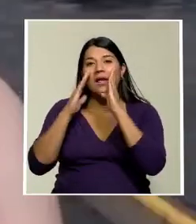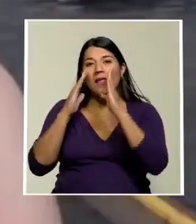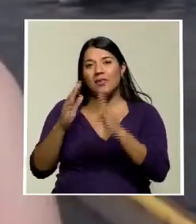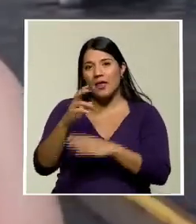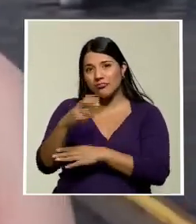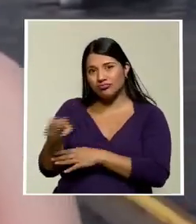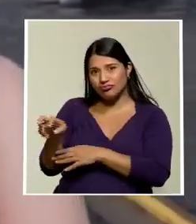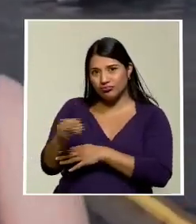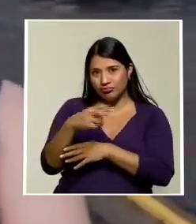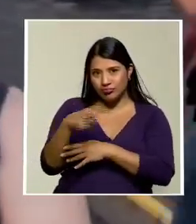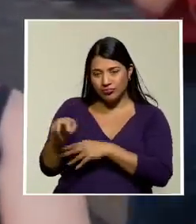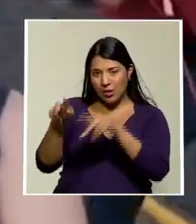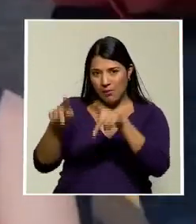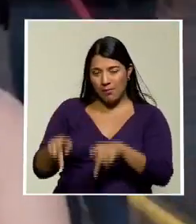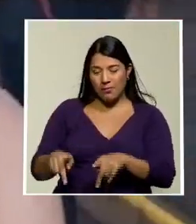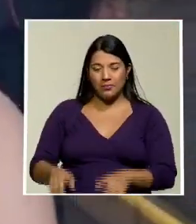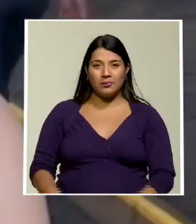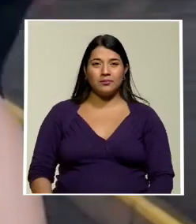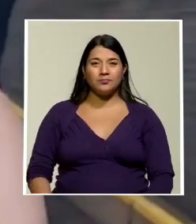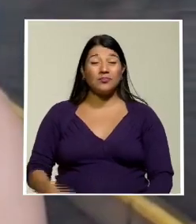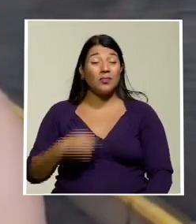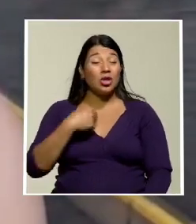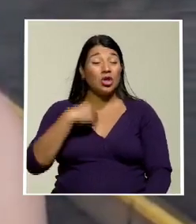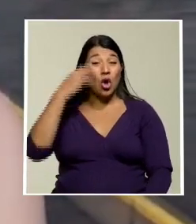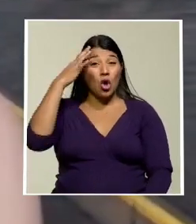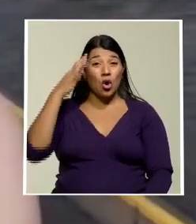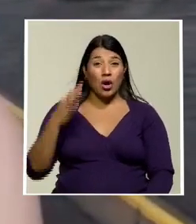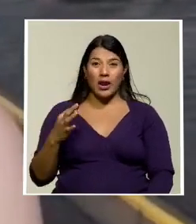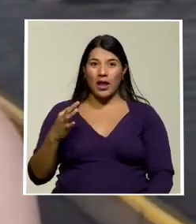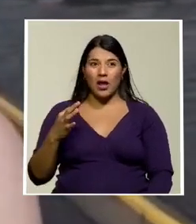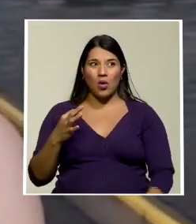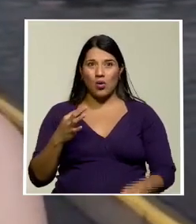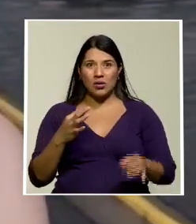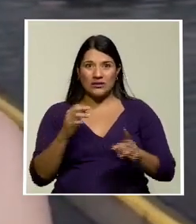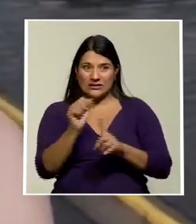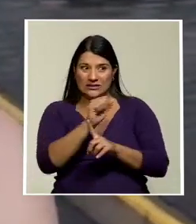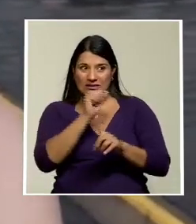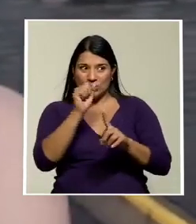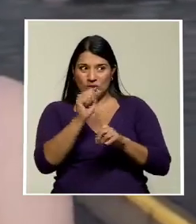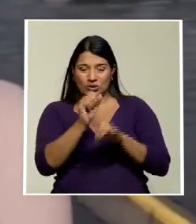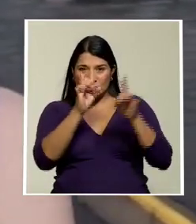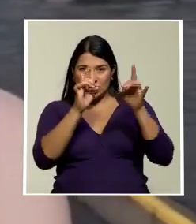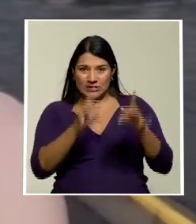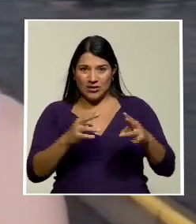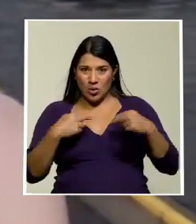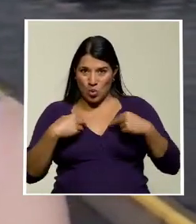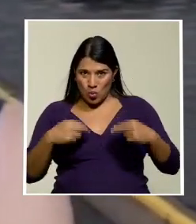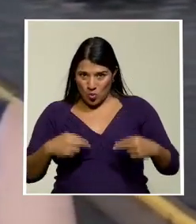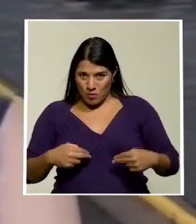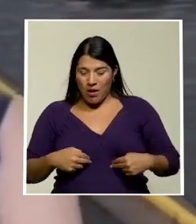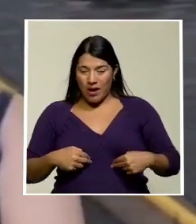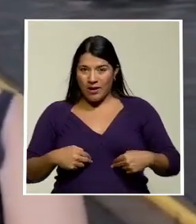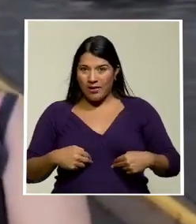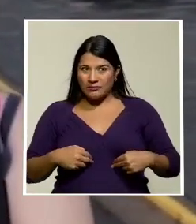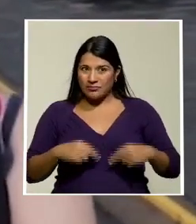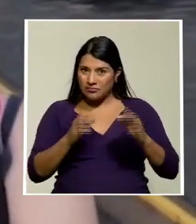merece la pena vivirlo yo creo que más allá de la tragedia humana que hay que tenerla en cuenta